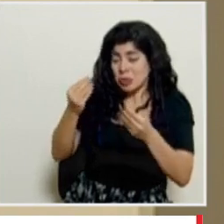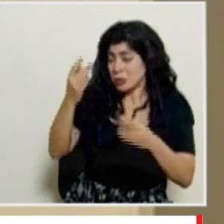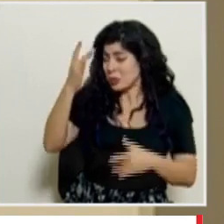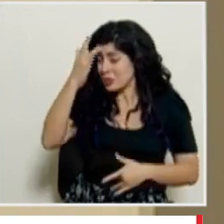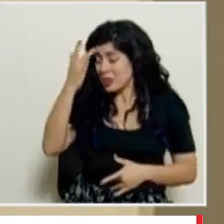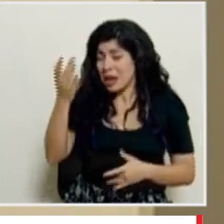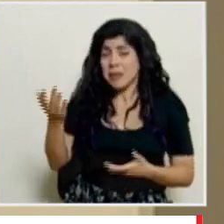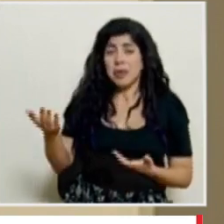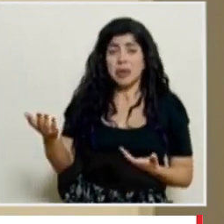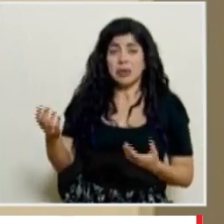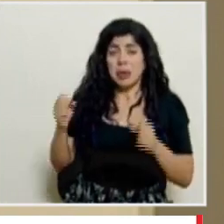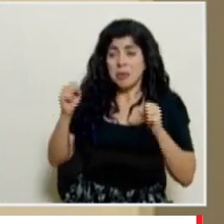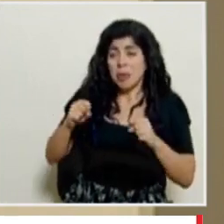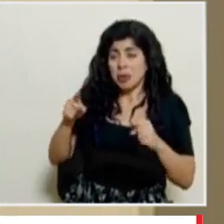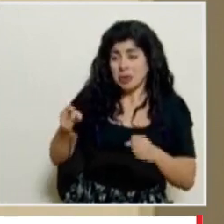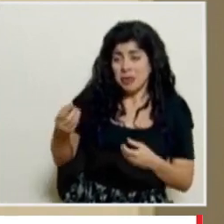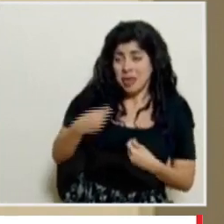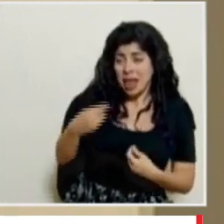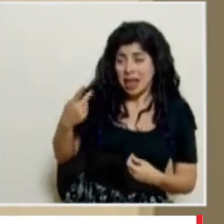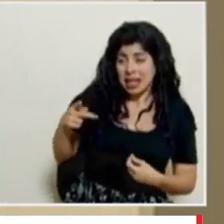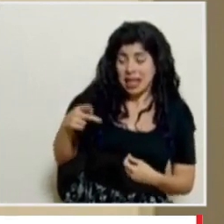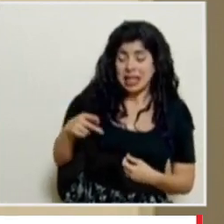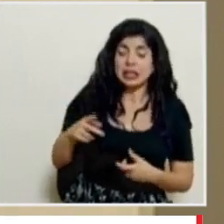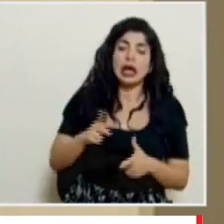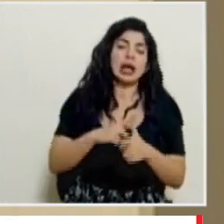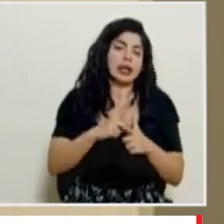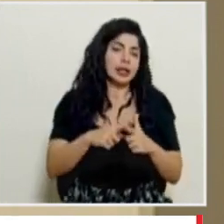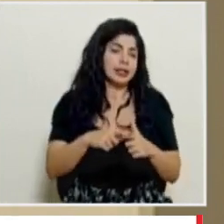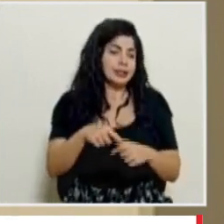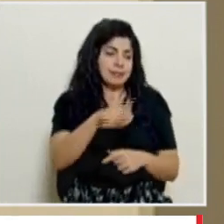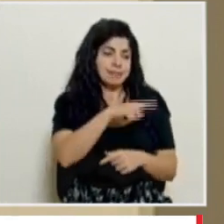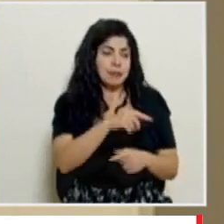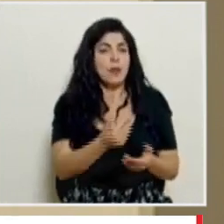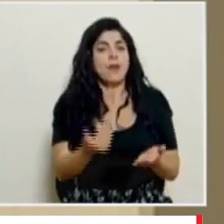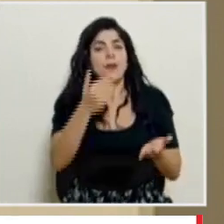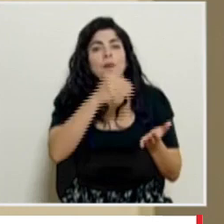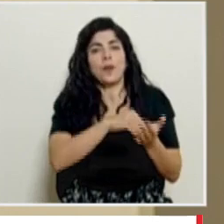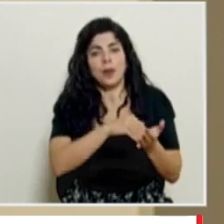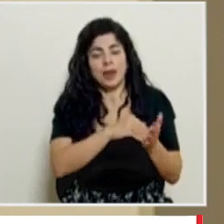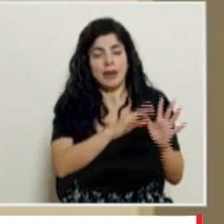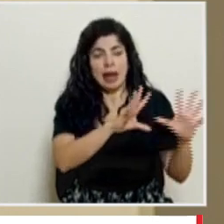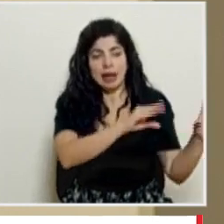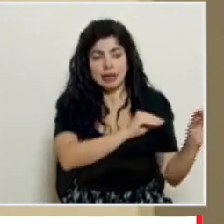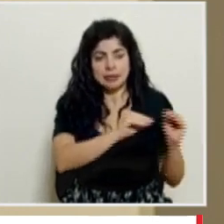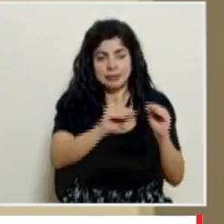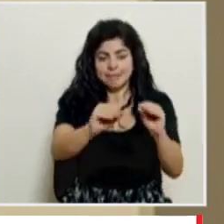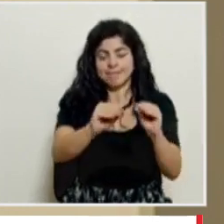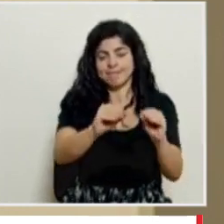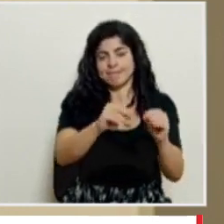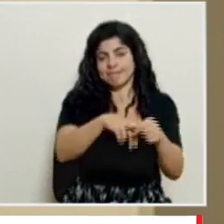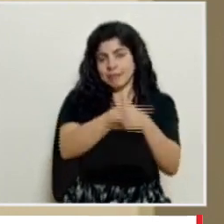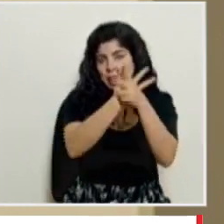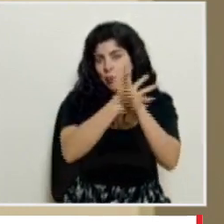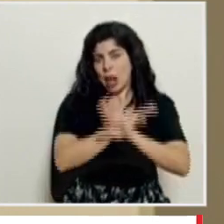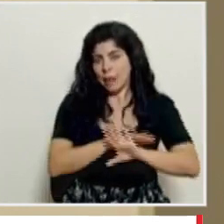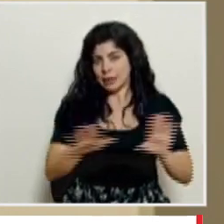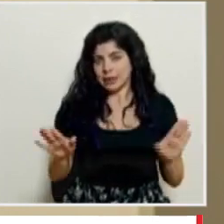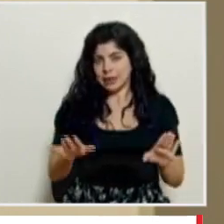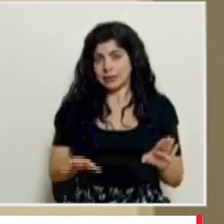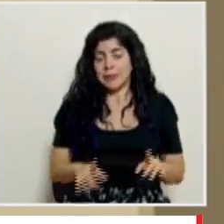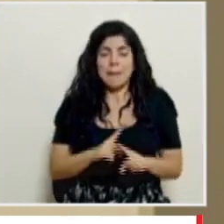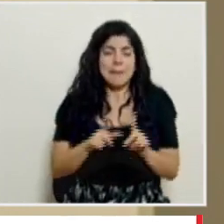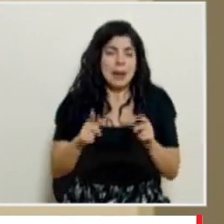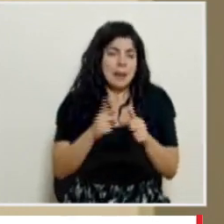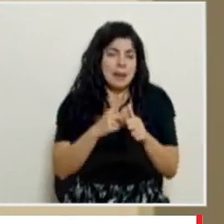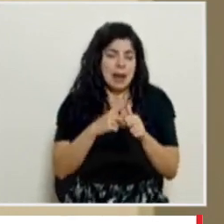y puede haber un riesgo incremental pues también podríamos tirar otra vez el modo a la parte virtual solamente verdad